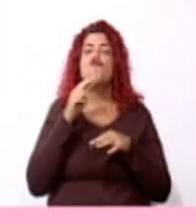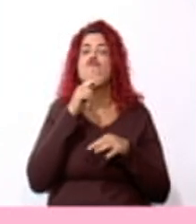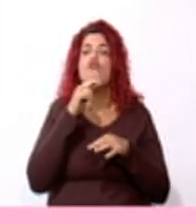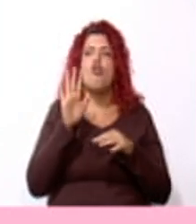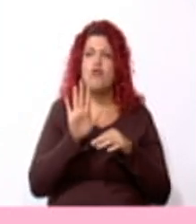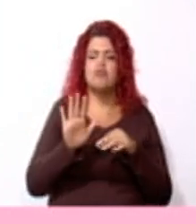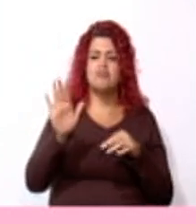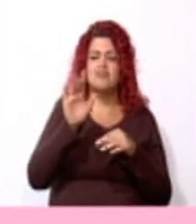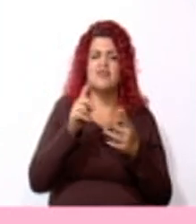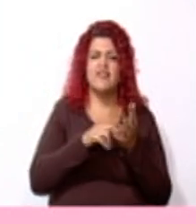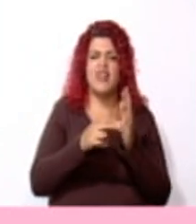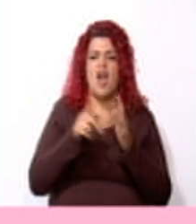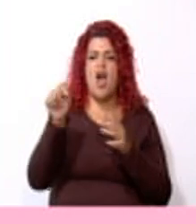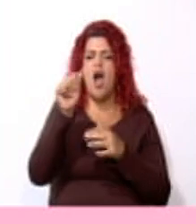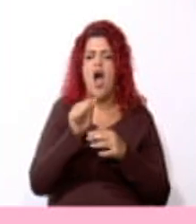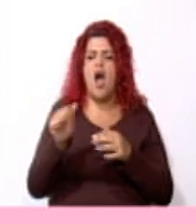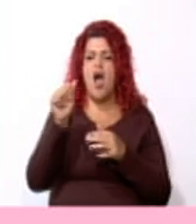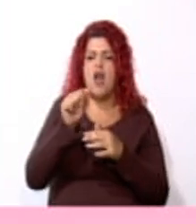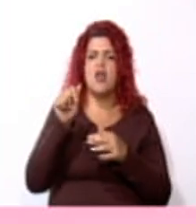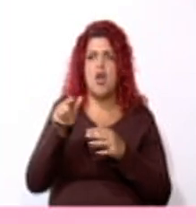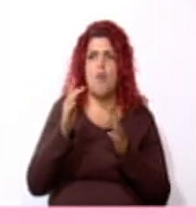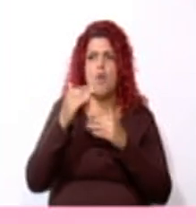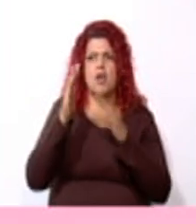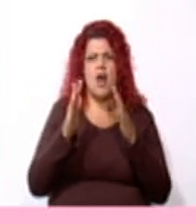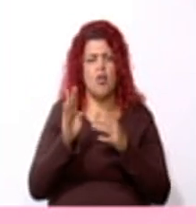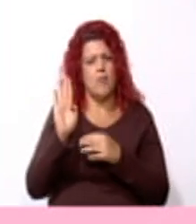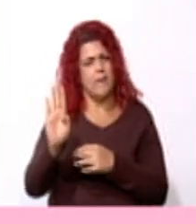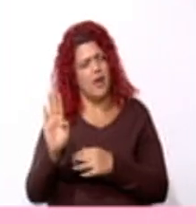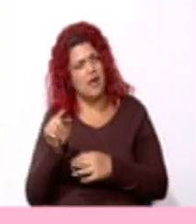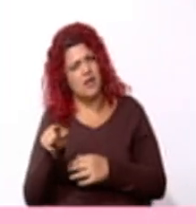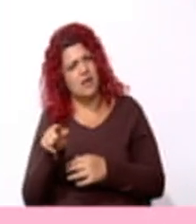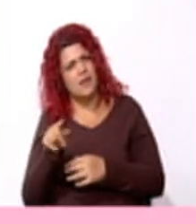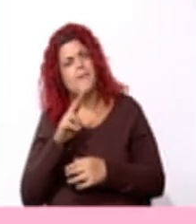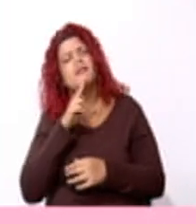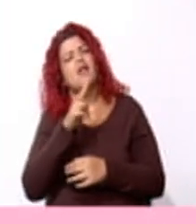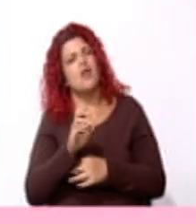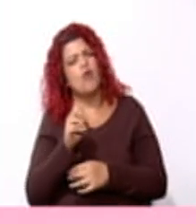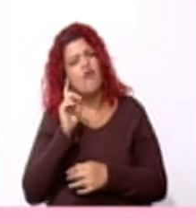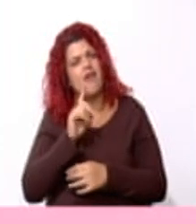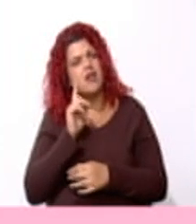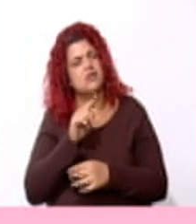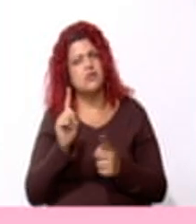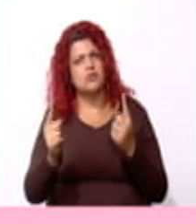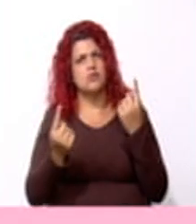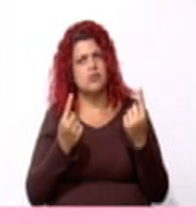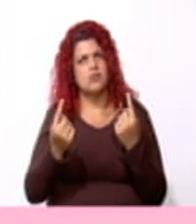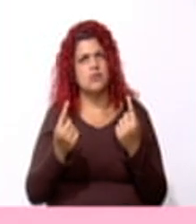el área del cuadrado señalado con la letra B? ¿Verdadero o falso?